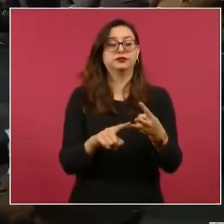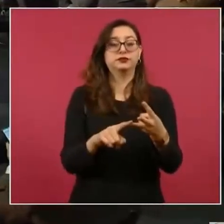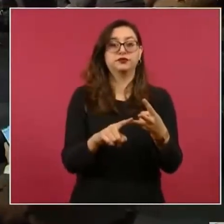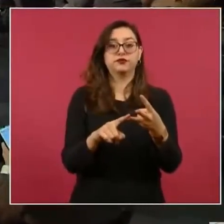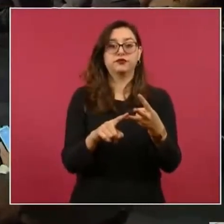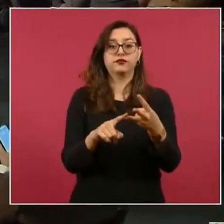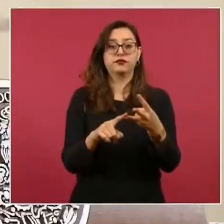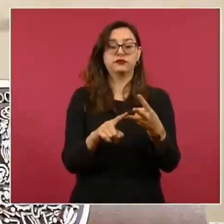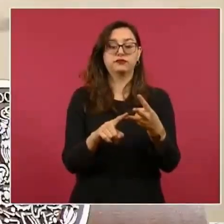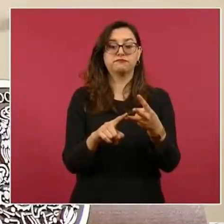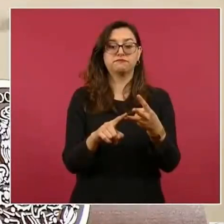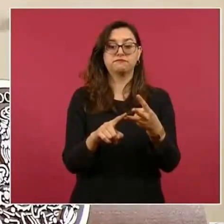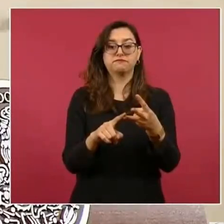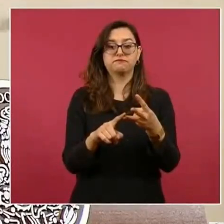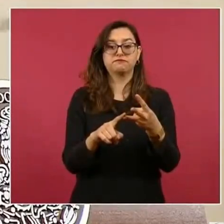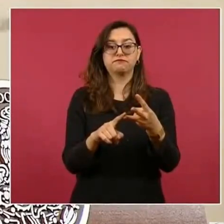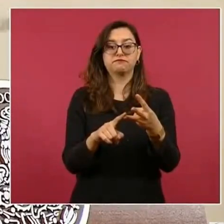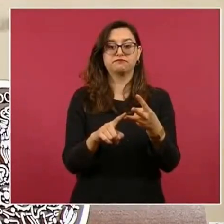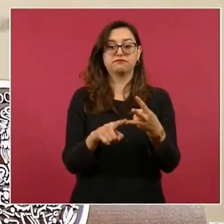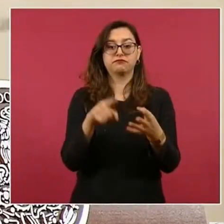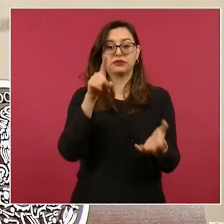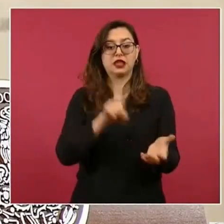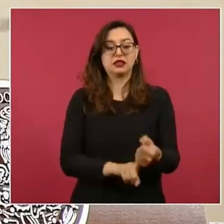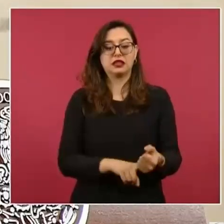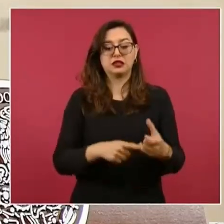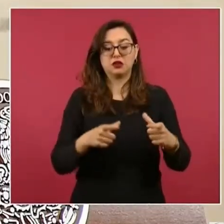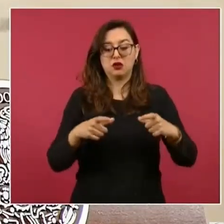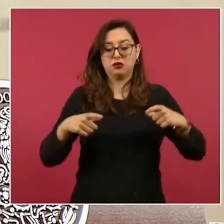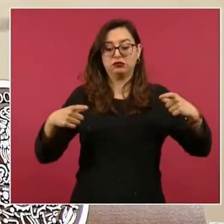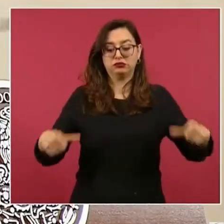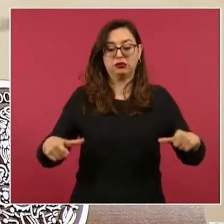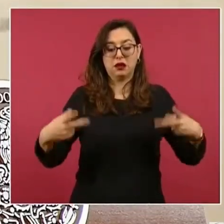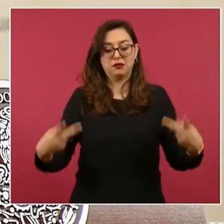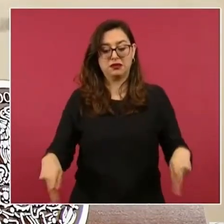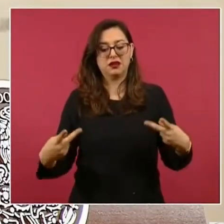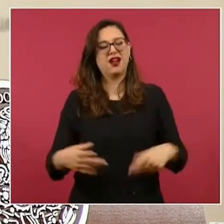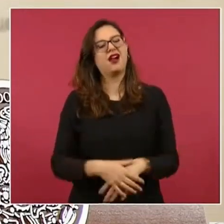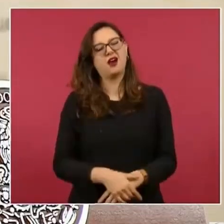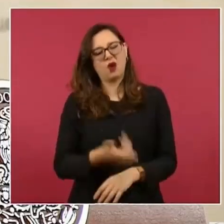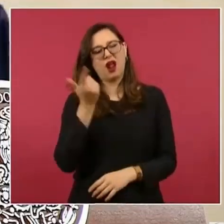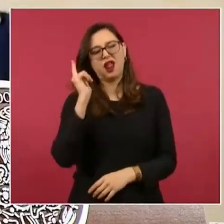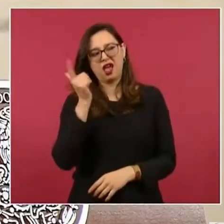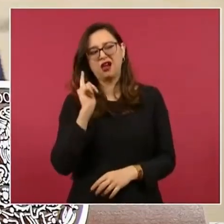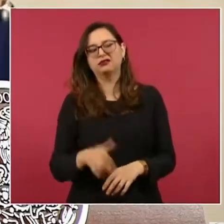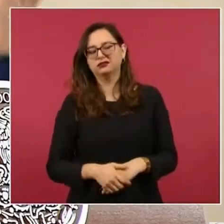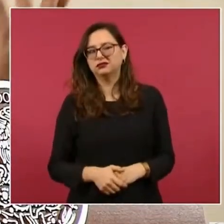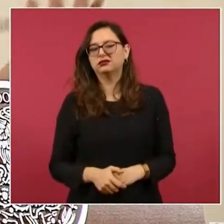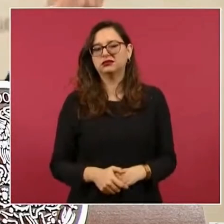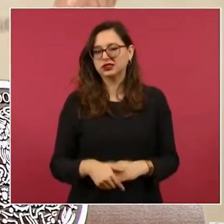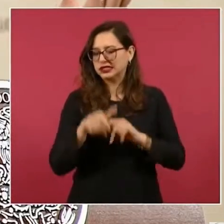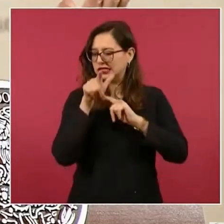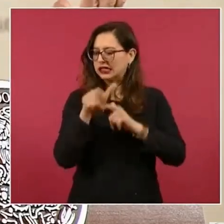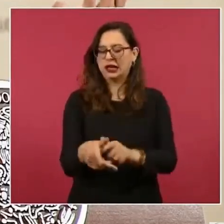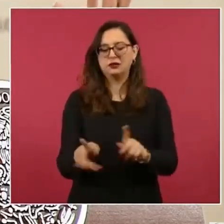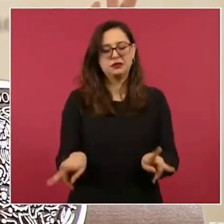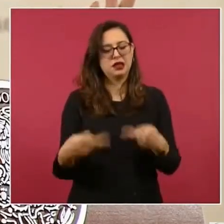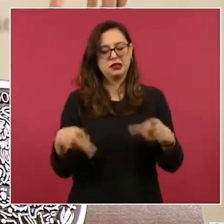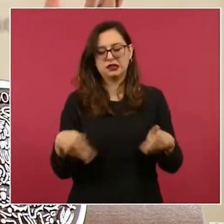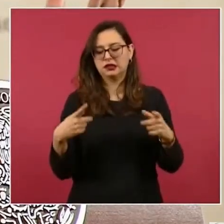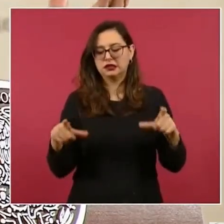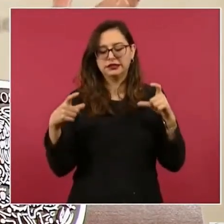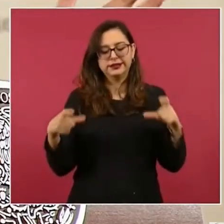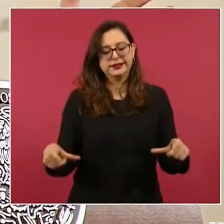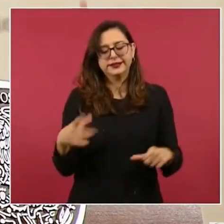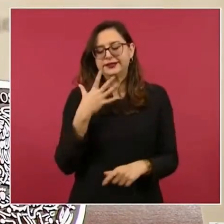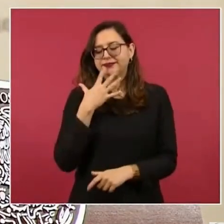sólo vendían telayudas, y ojalá y se vendieran telayudas, ay, las